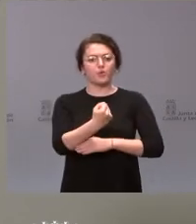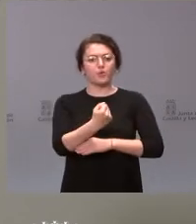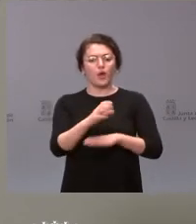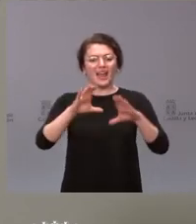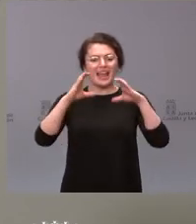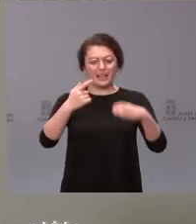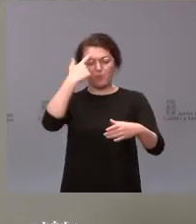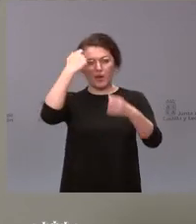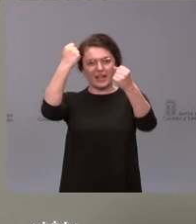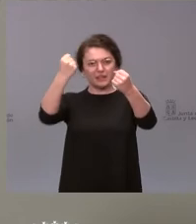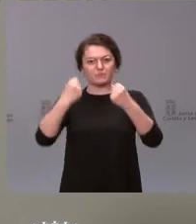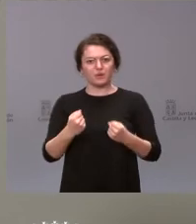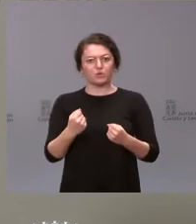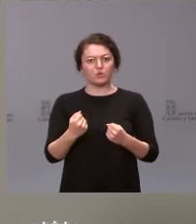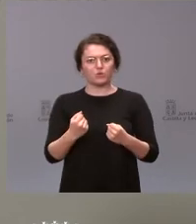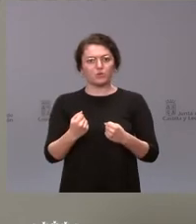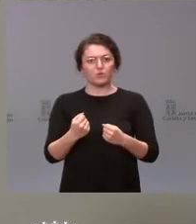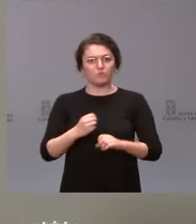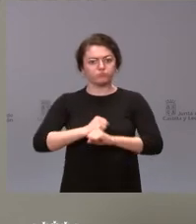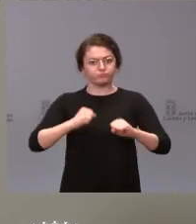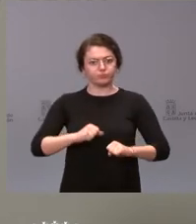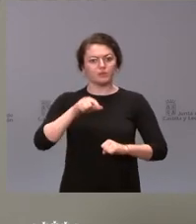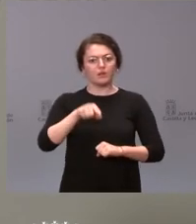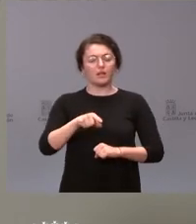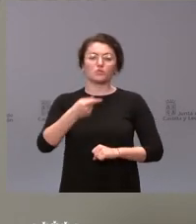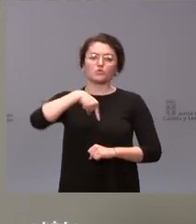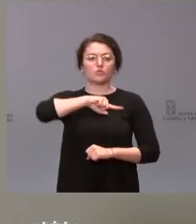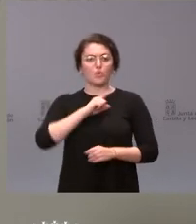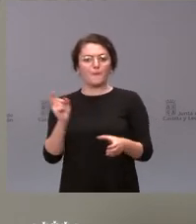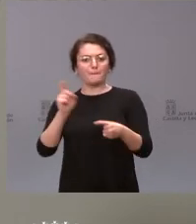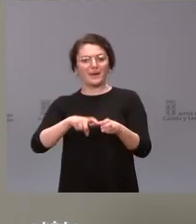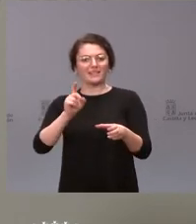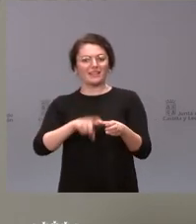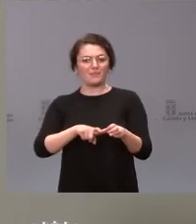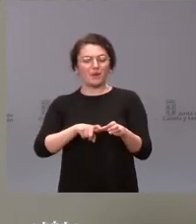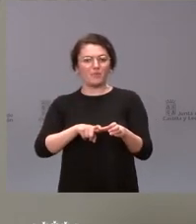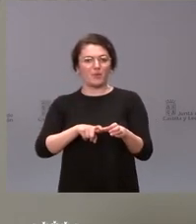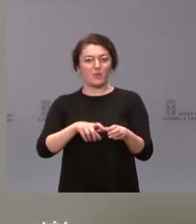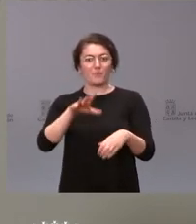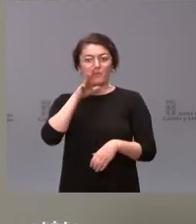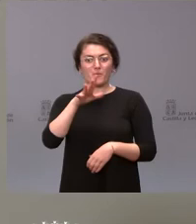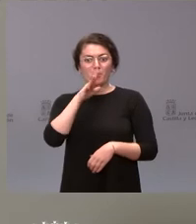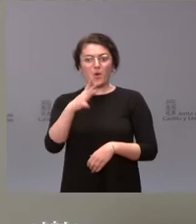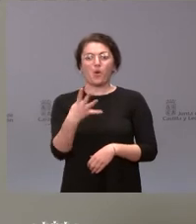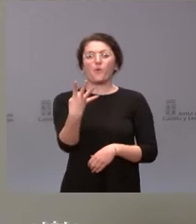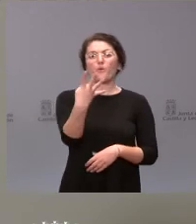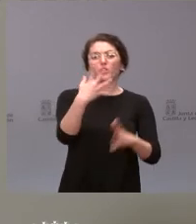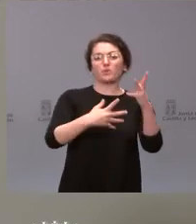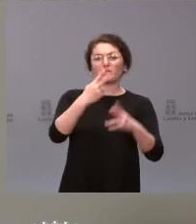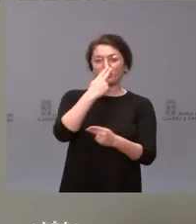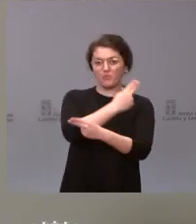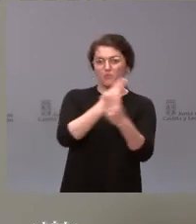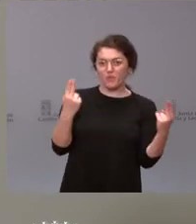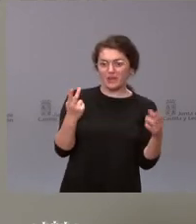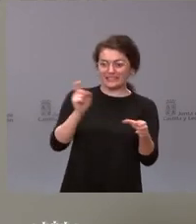dirán soporte a esa mesa, donde estamos siete partes, siete partes que somos cuatro administraciones públicas y